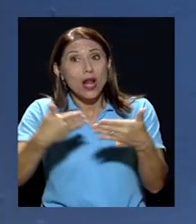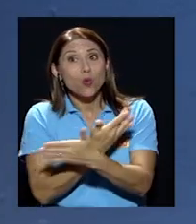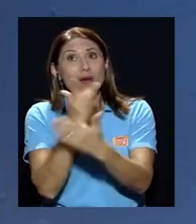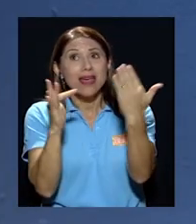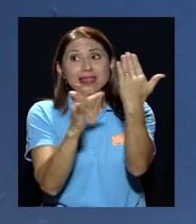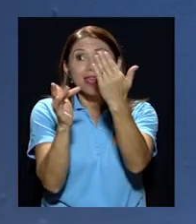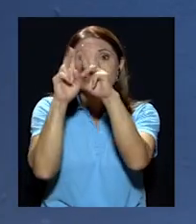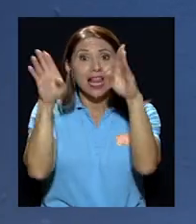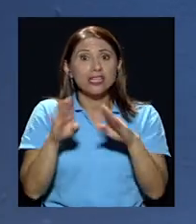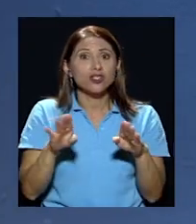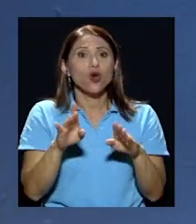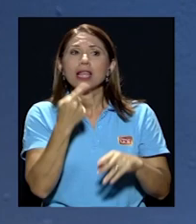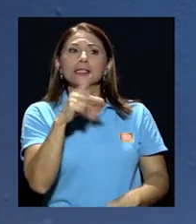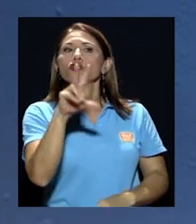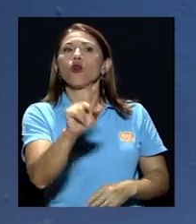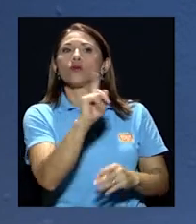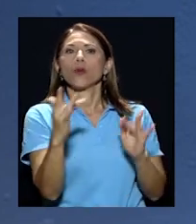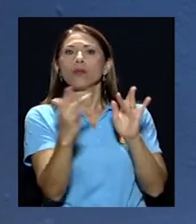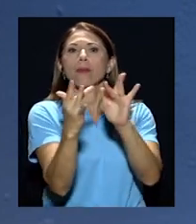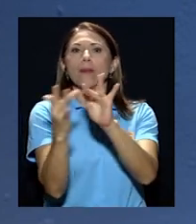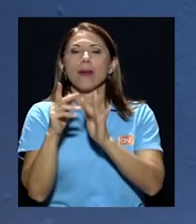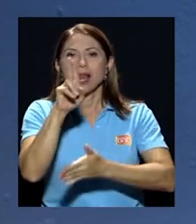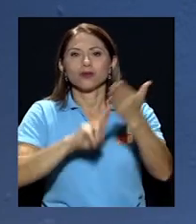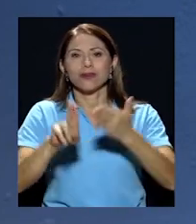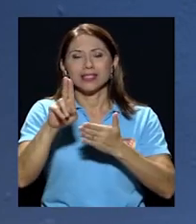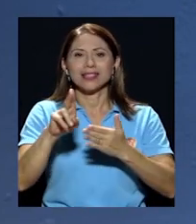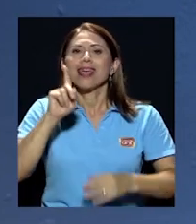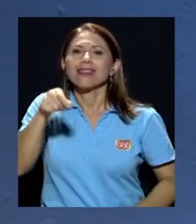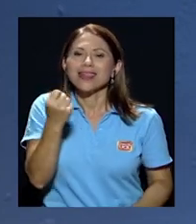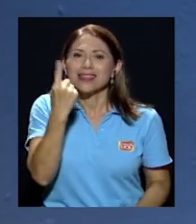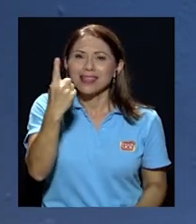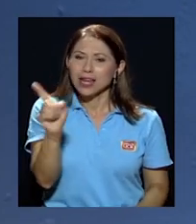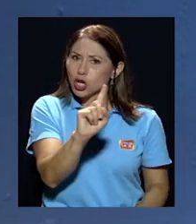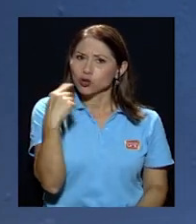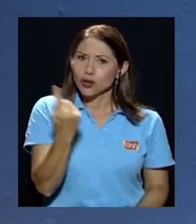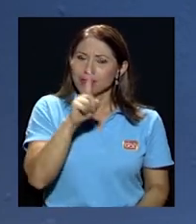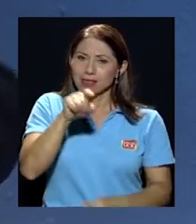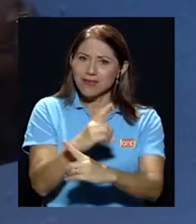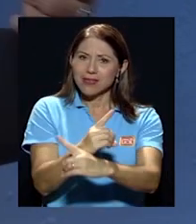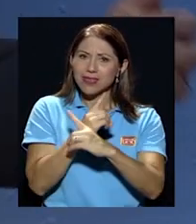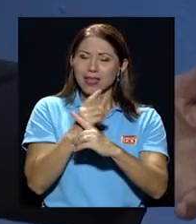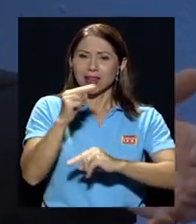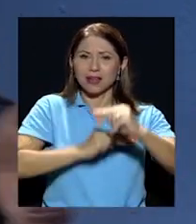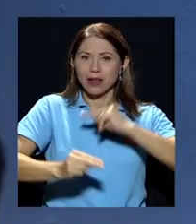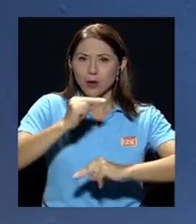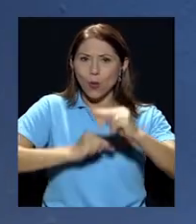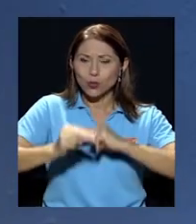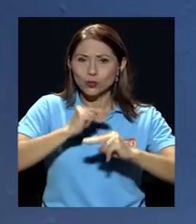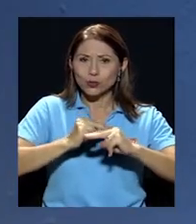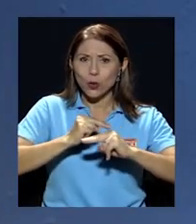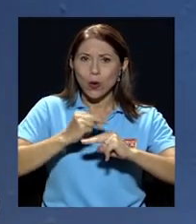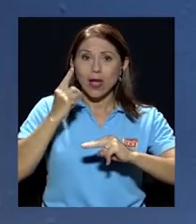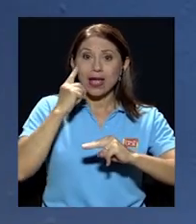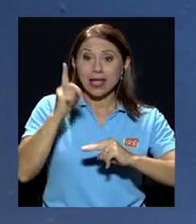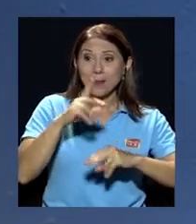a las universidades tienen que entender que no solamente tienen que defender el negocio que les proporciona a ellos